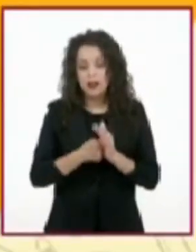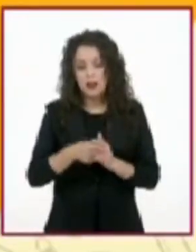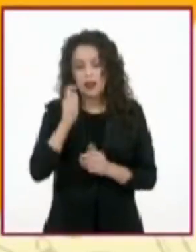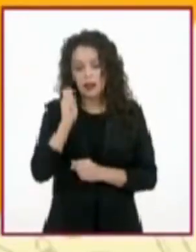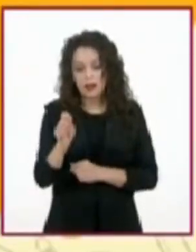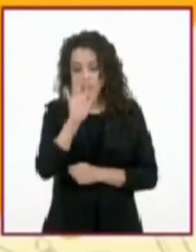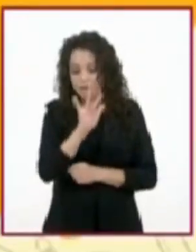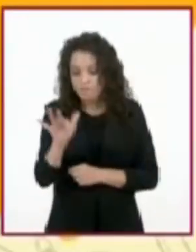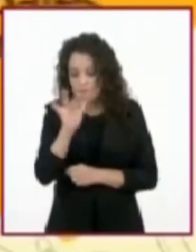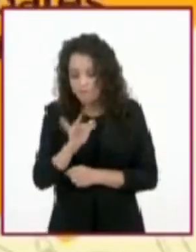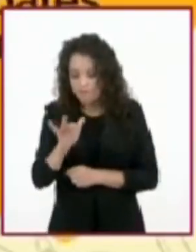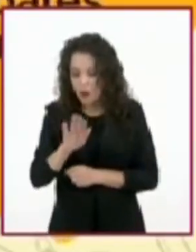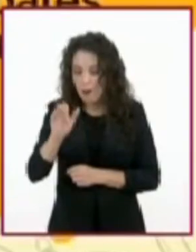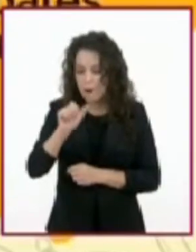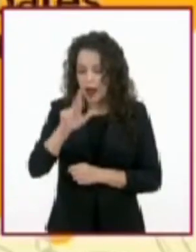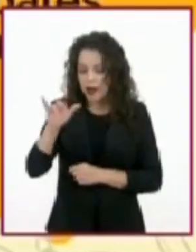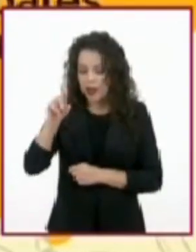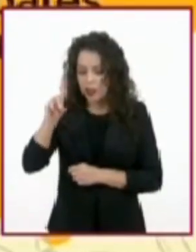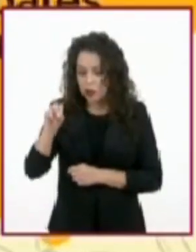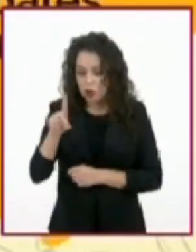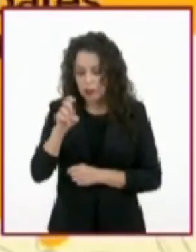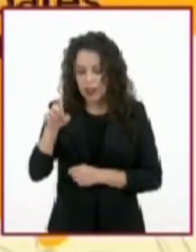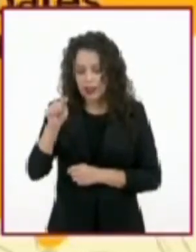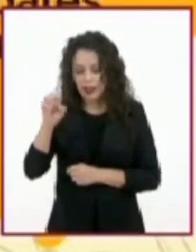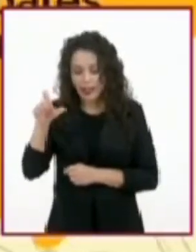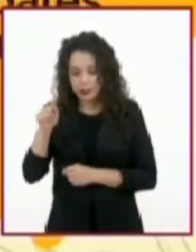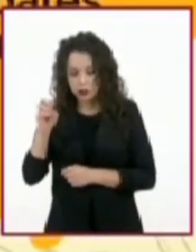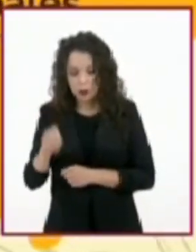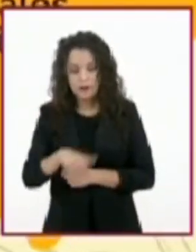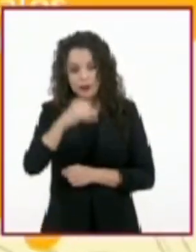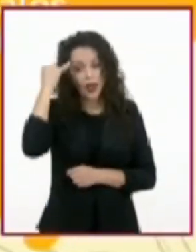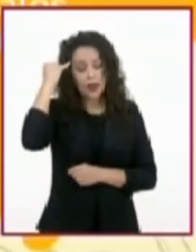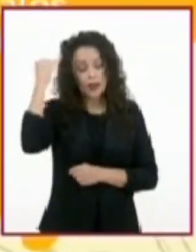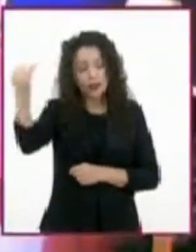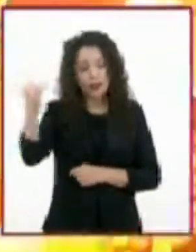exploración, ideas principales y secundarias.